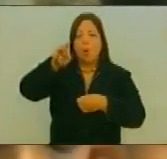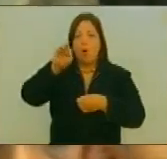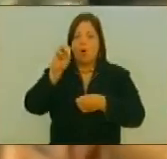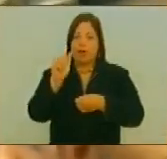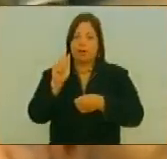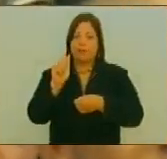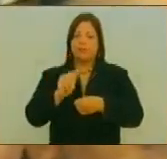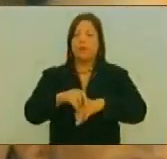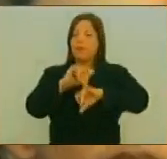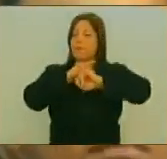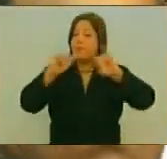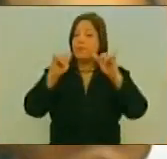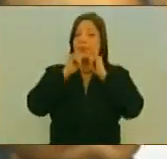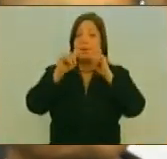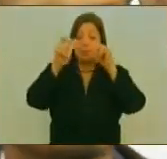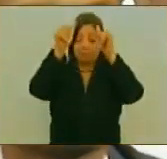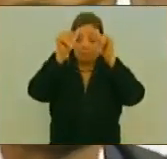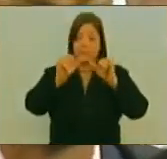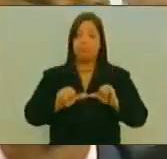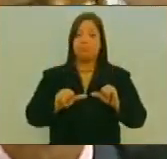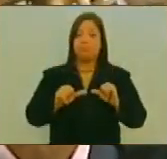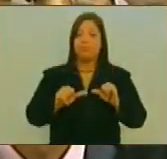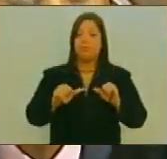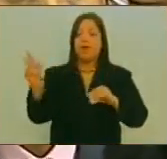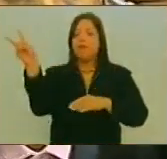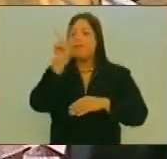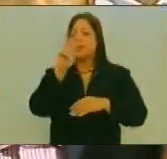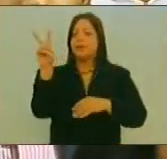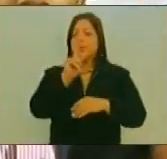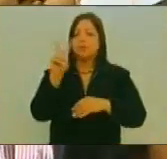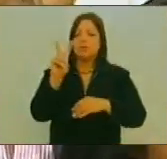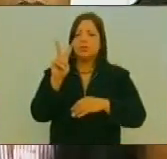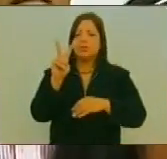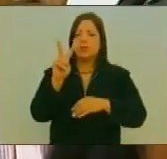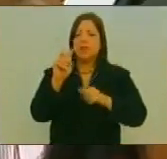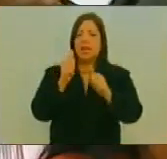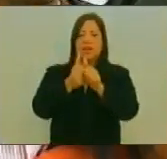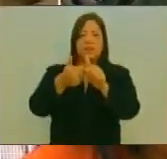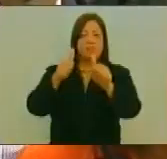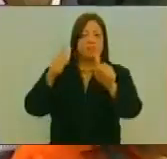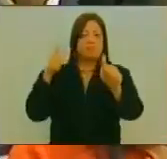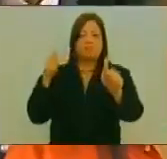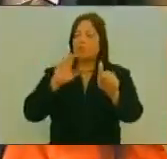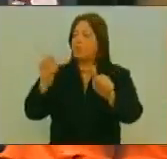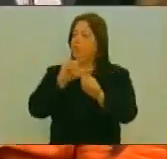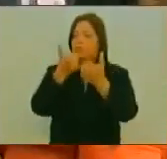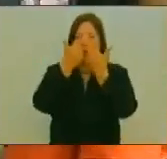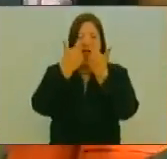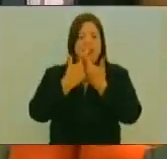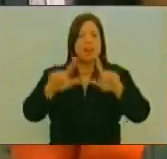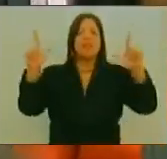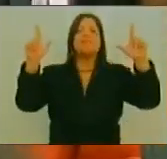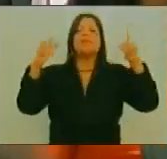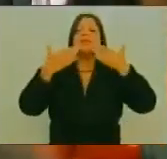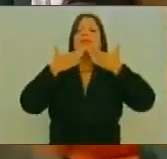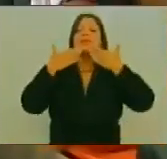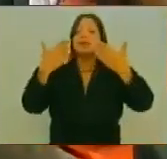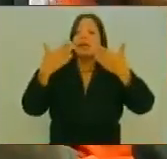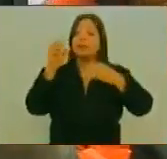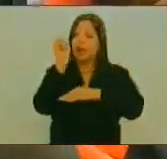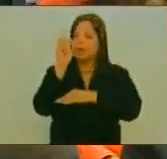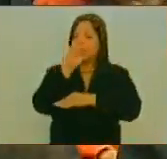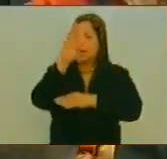Concluyó Sus palabras Afirmando Que Venezuela Es Irreductiblemente Libre Y que Gracias A la